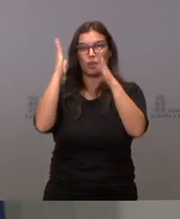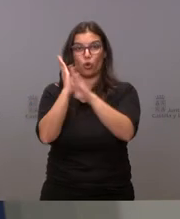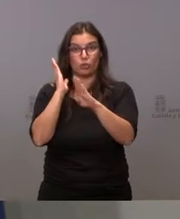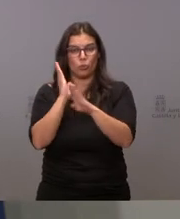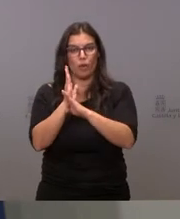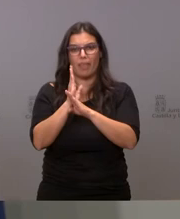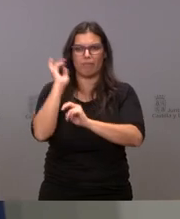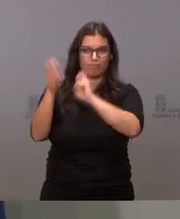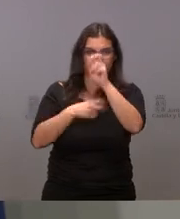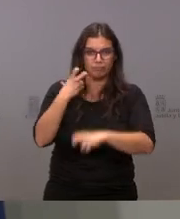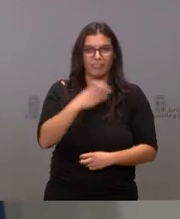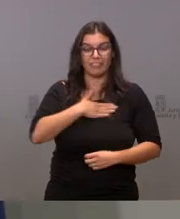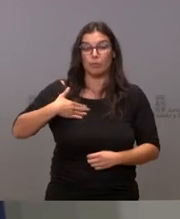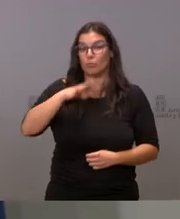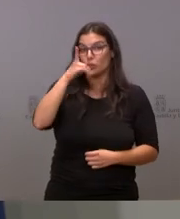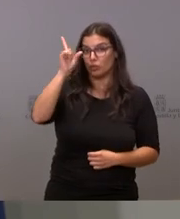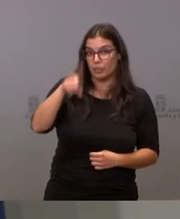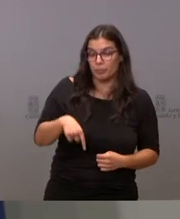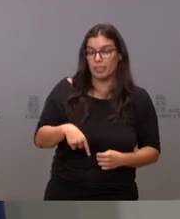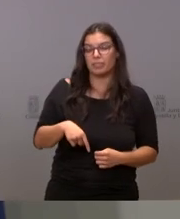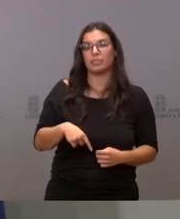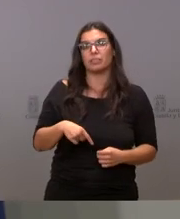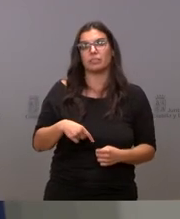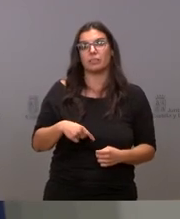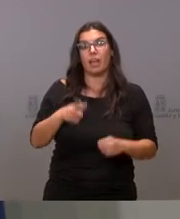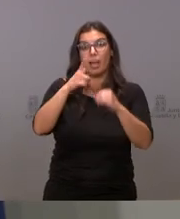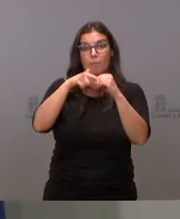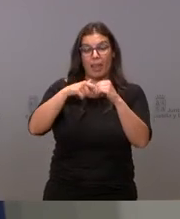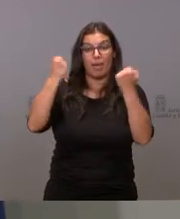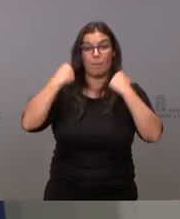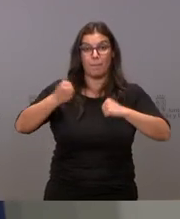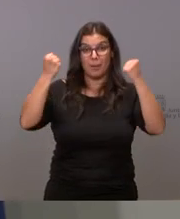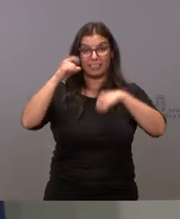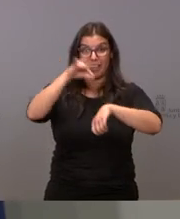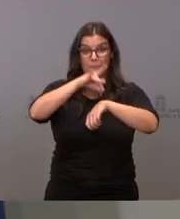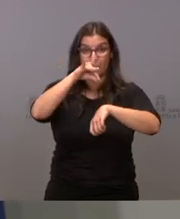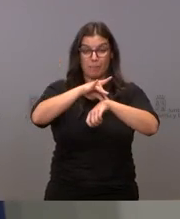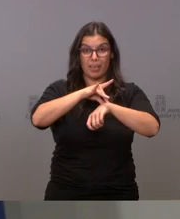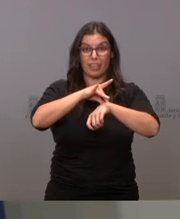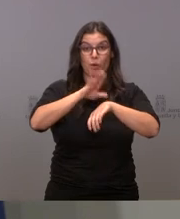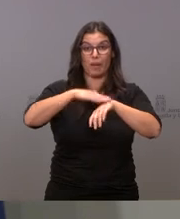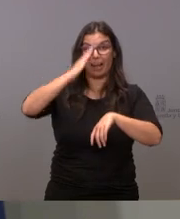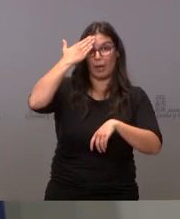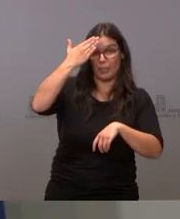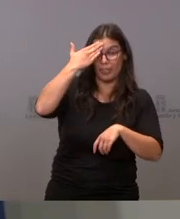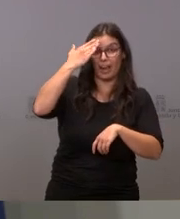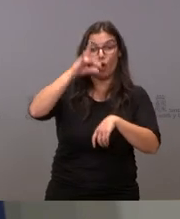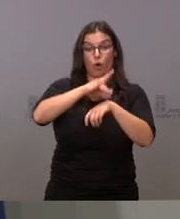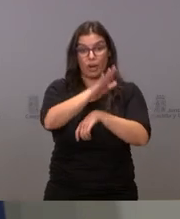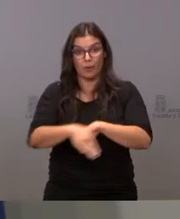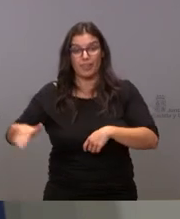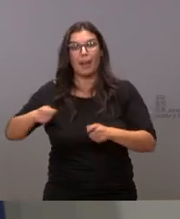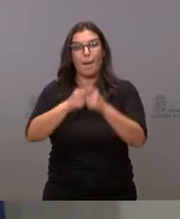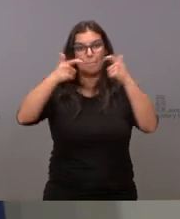hemos incrementado el número de plazas MIR dedicadas a médicos de familia y pediatras para